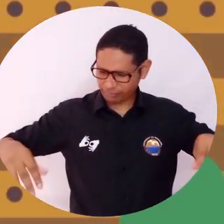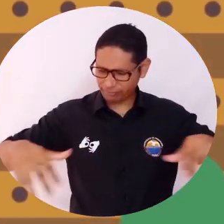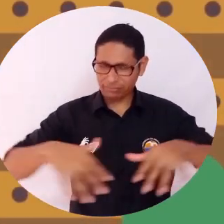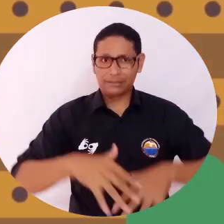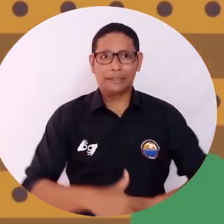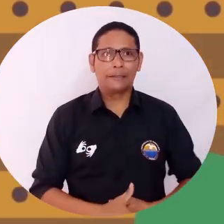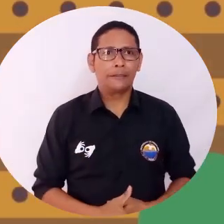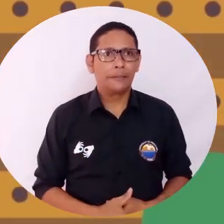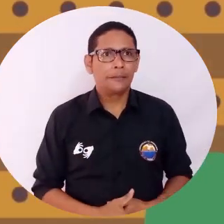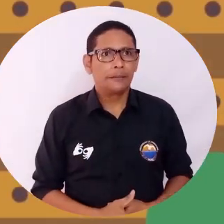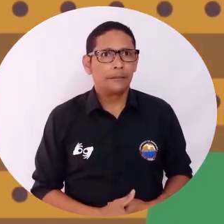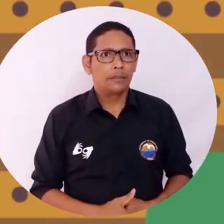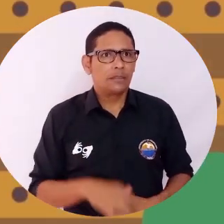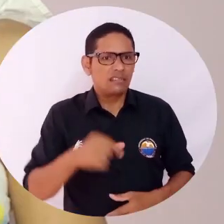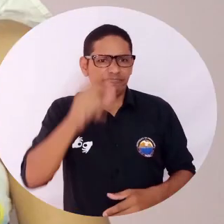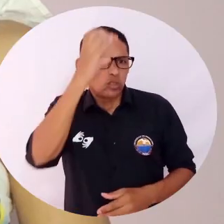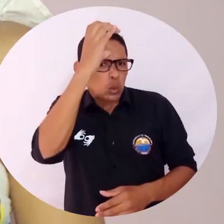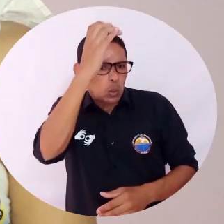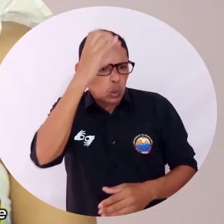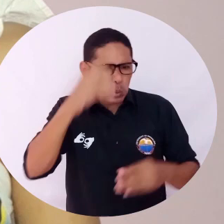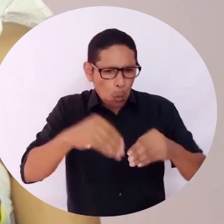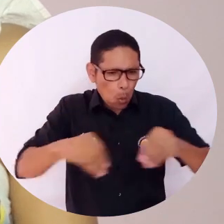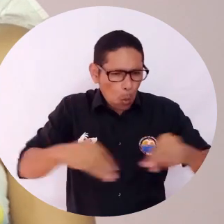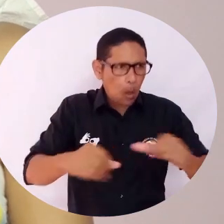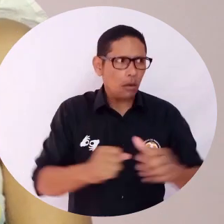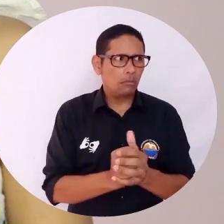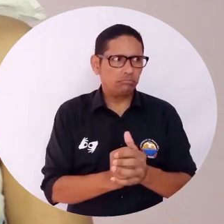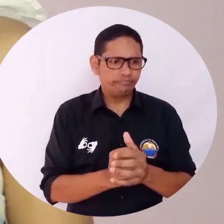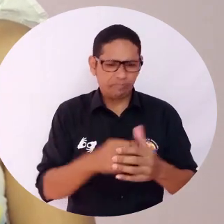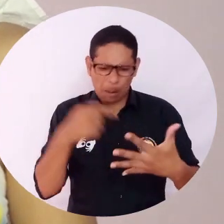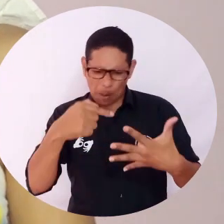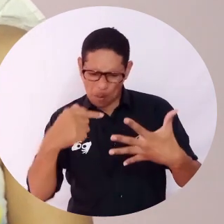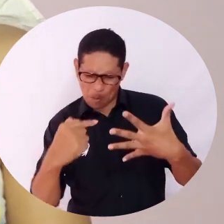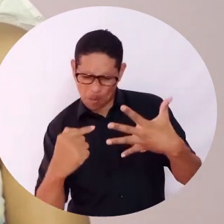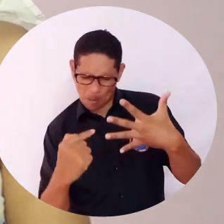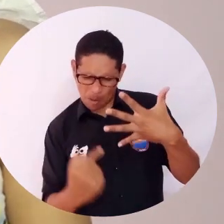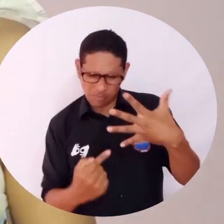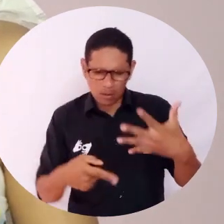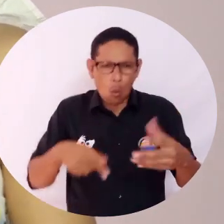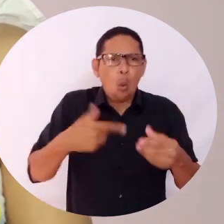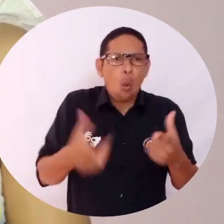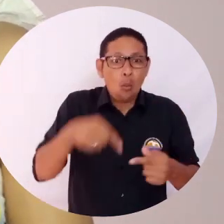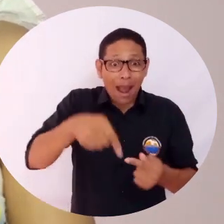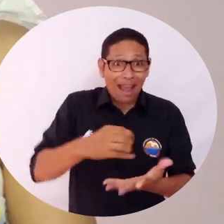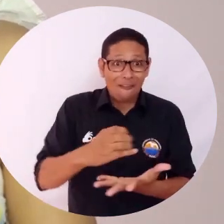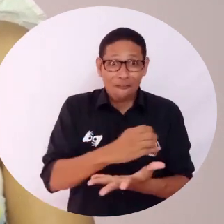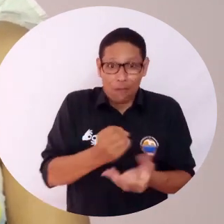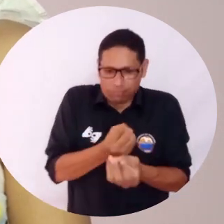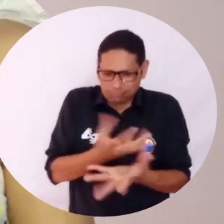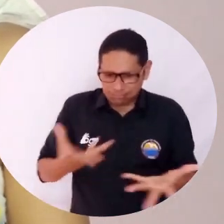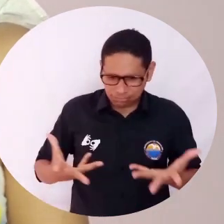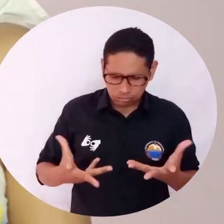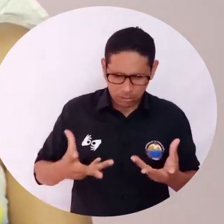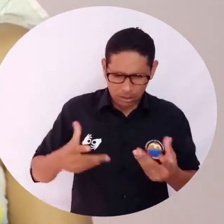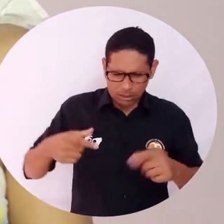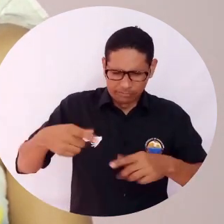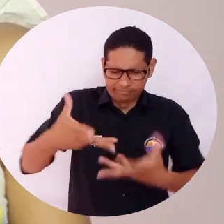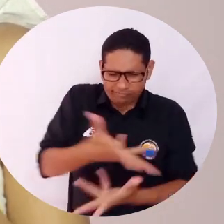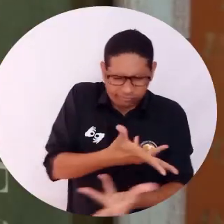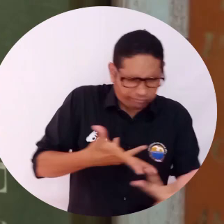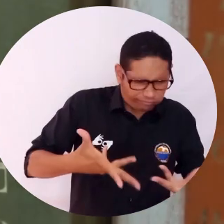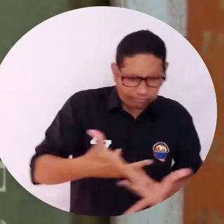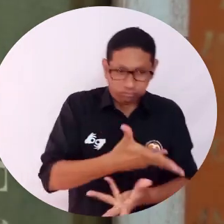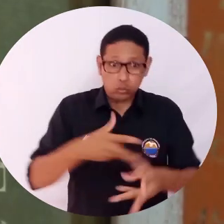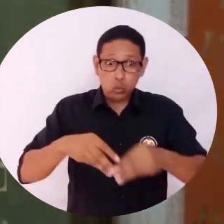Contó con contenido como el concepto del suelo, componentes, funciones, la biodiversidad, la formación